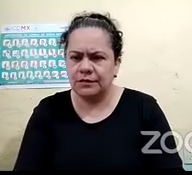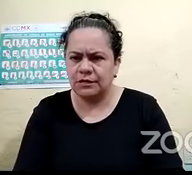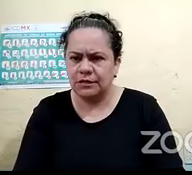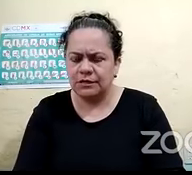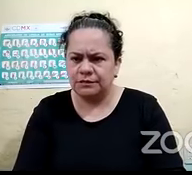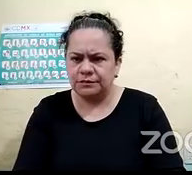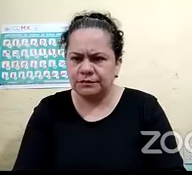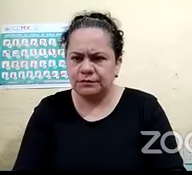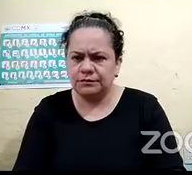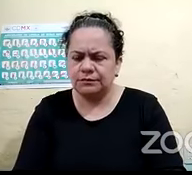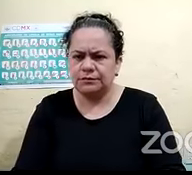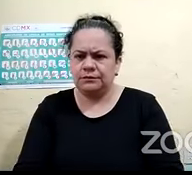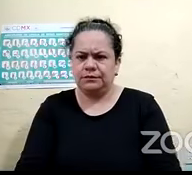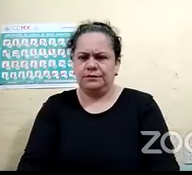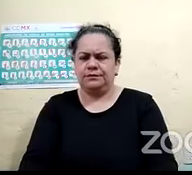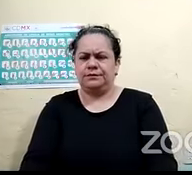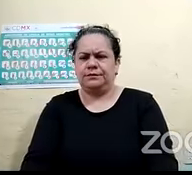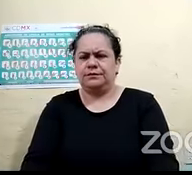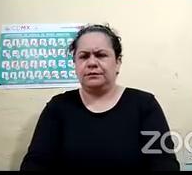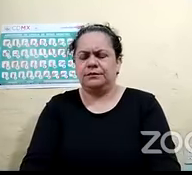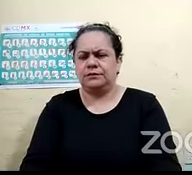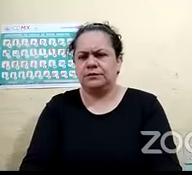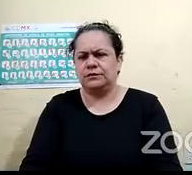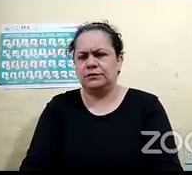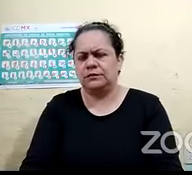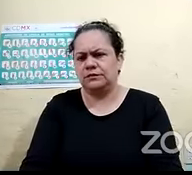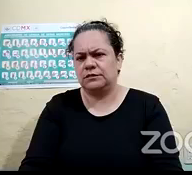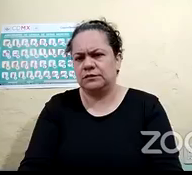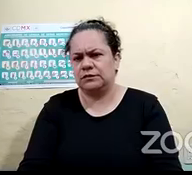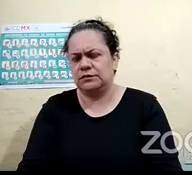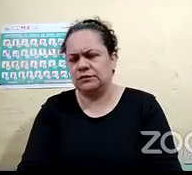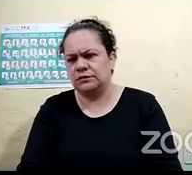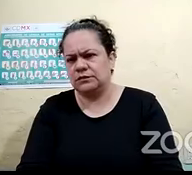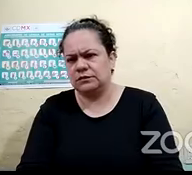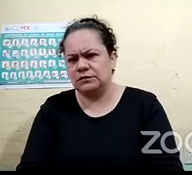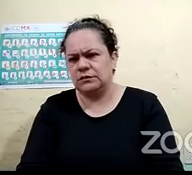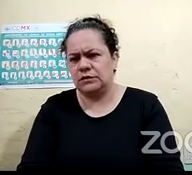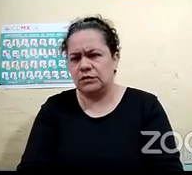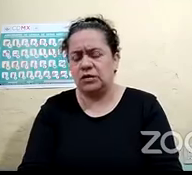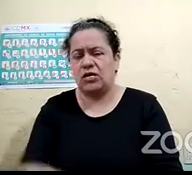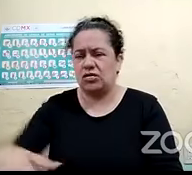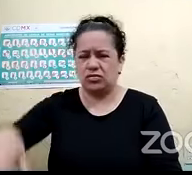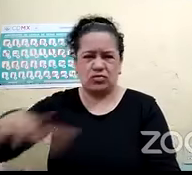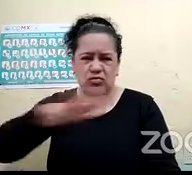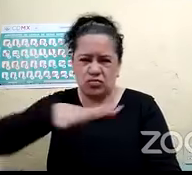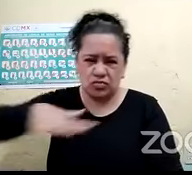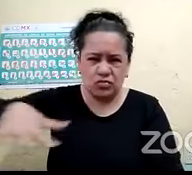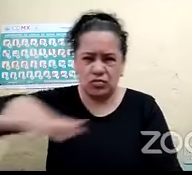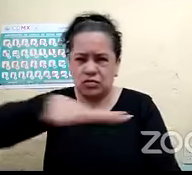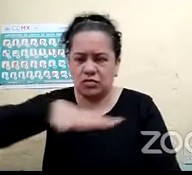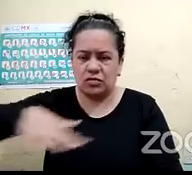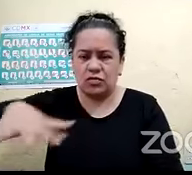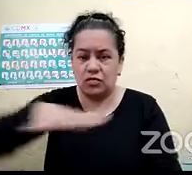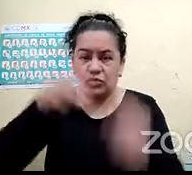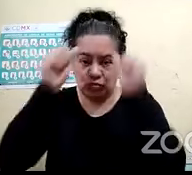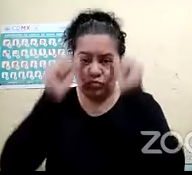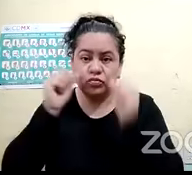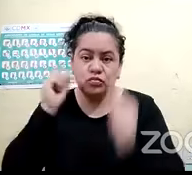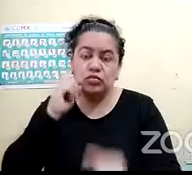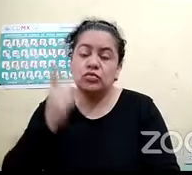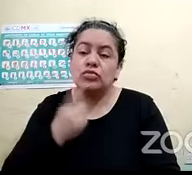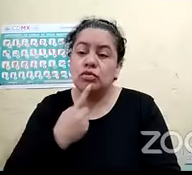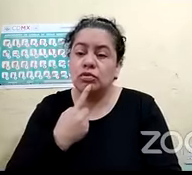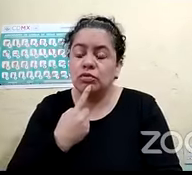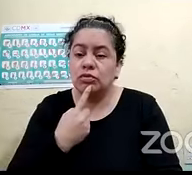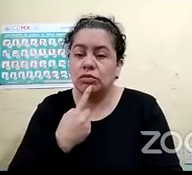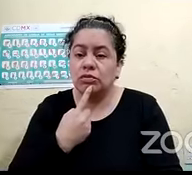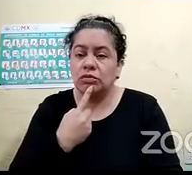Bueno, yo te puedo decir, hablando de toda la población con sordoceguera, la sordocieguera es